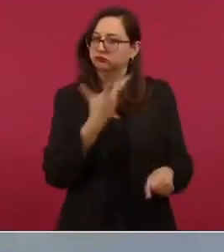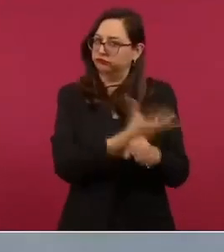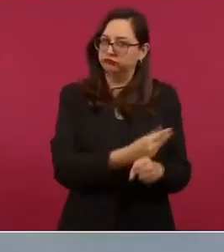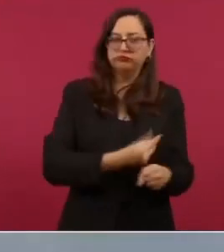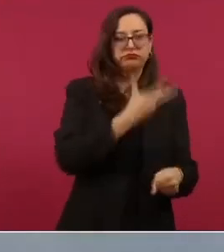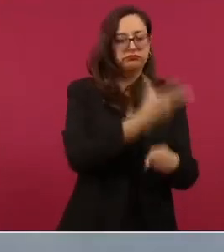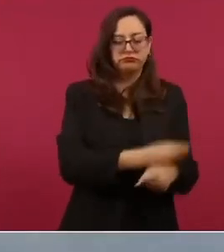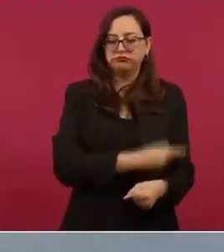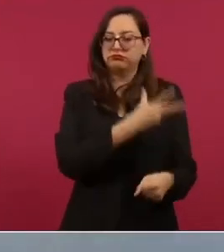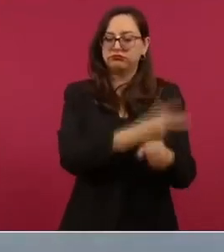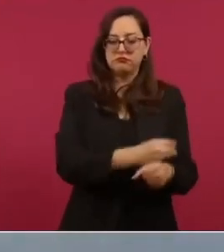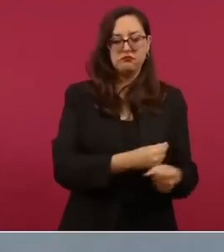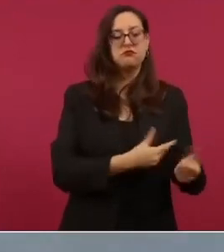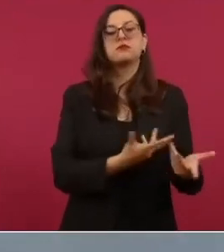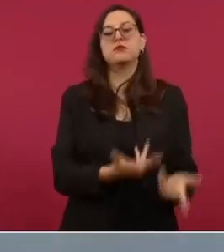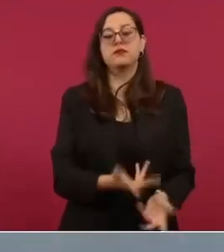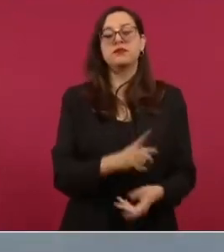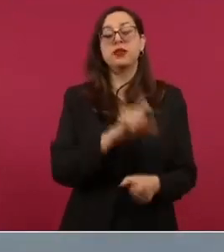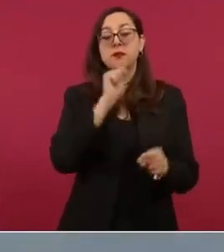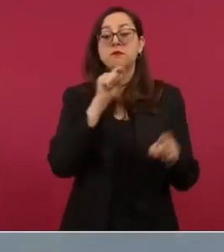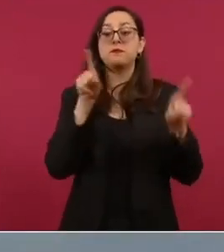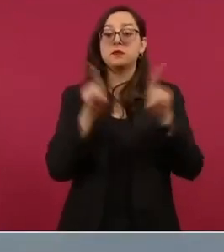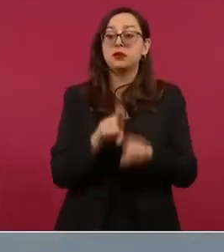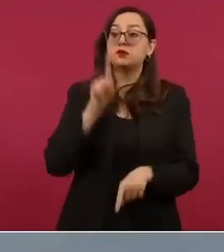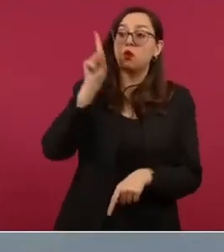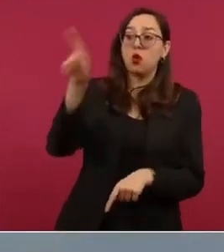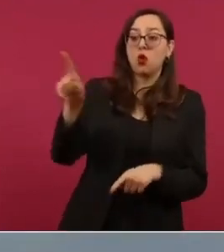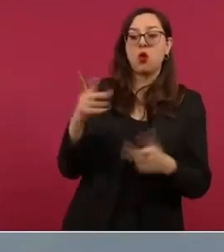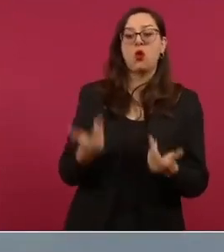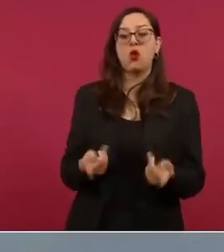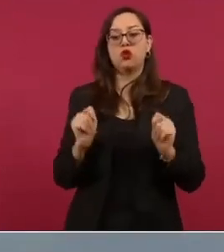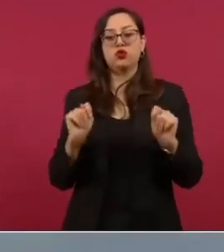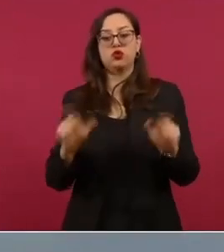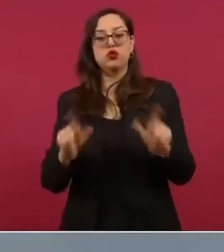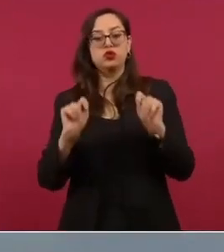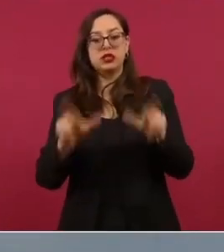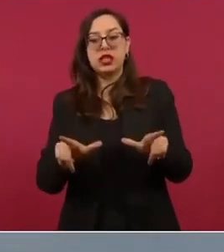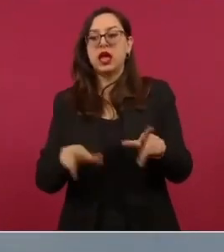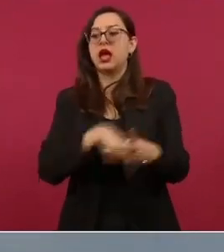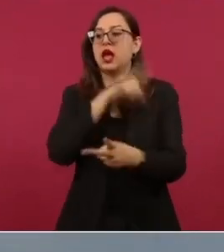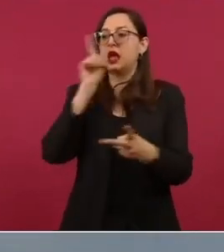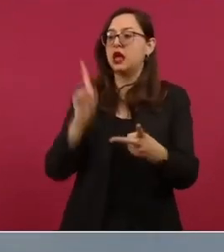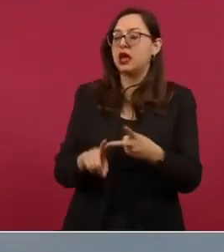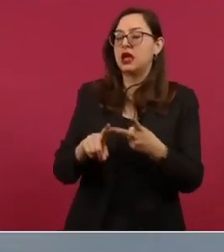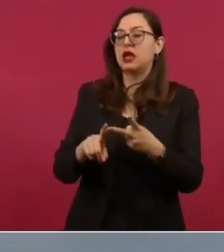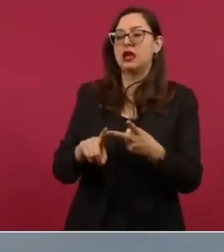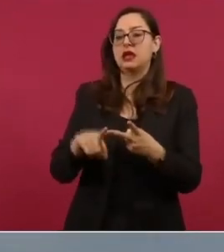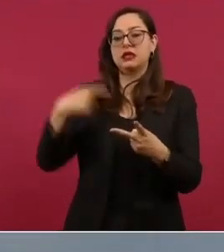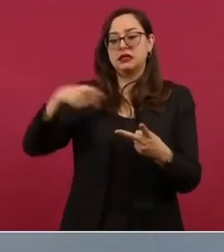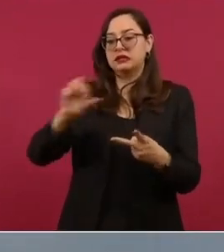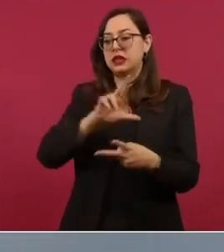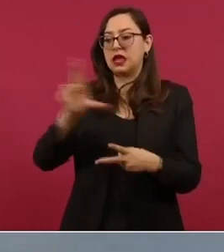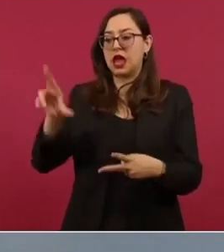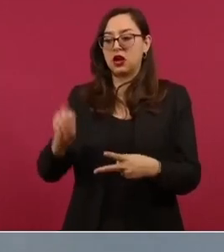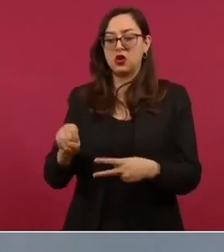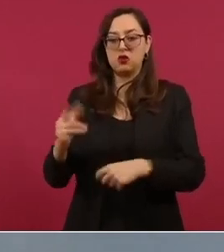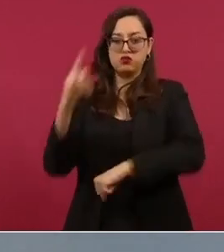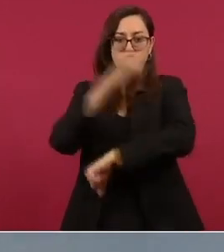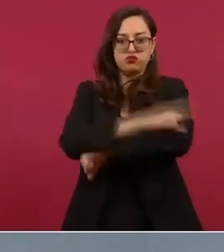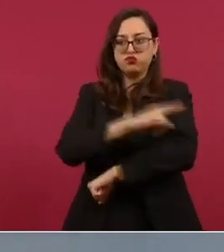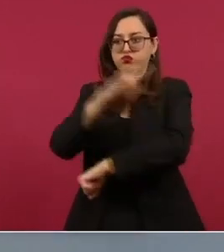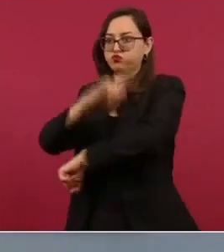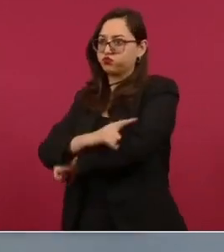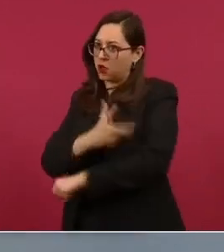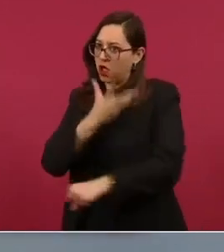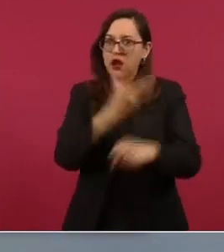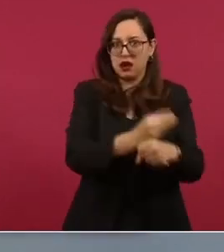modernizaron el de Tuxla Gutiérrez y el de Chetumal Quintana Roo se está ampliando el de Tepic